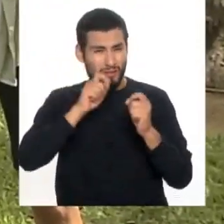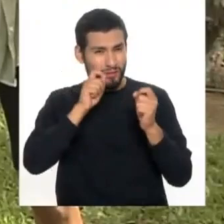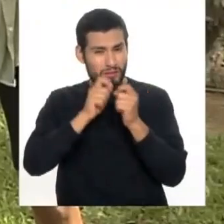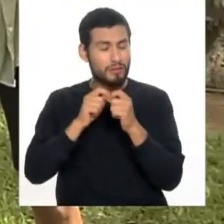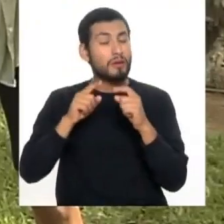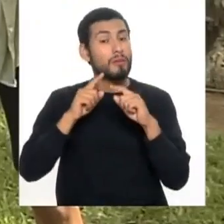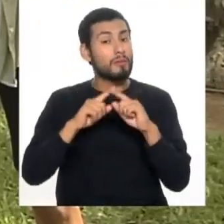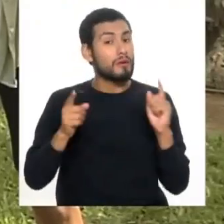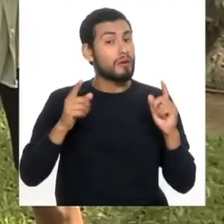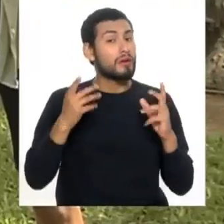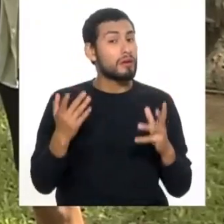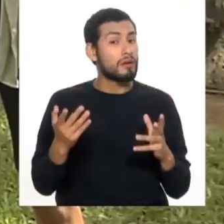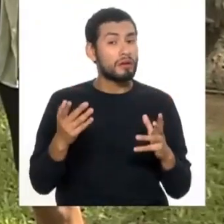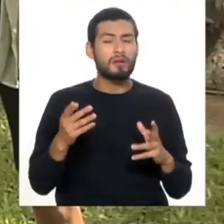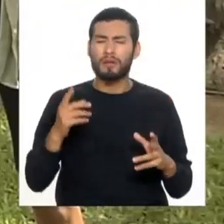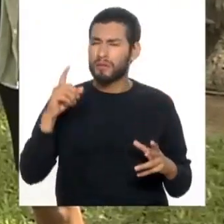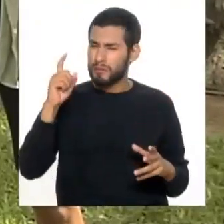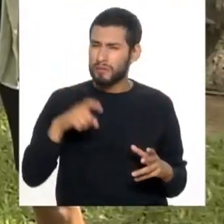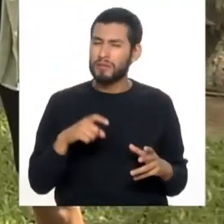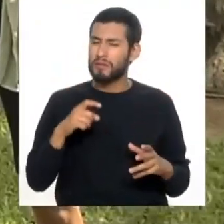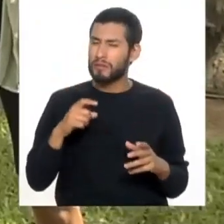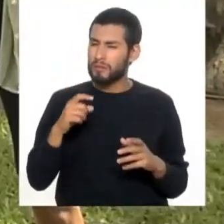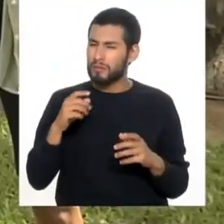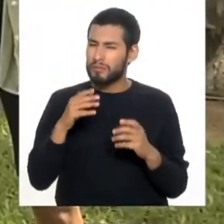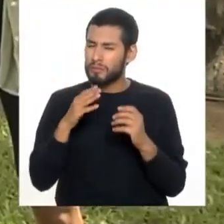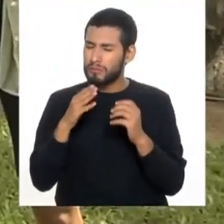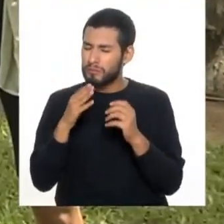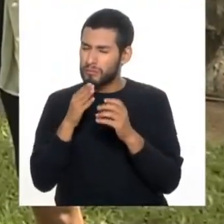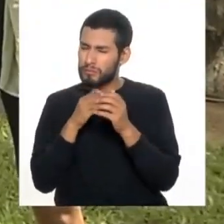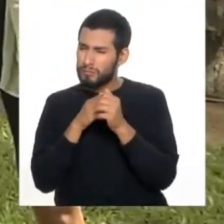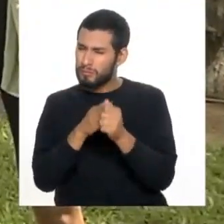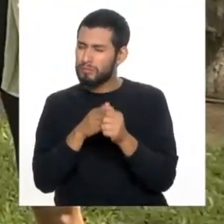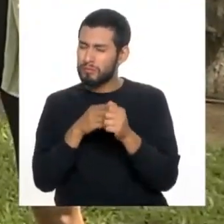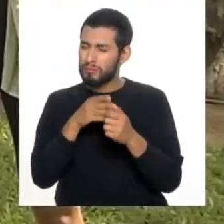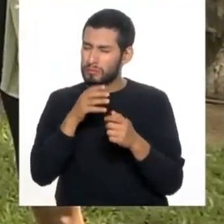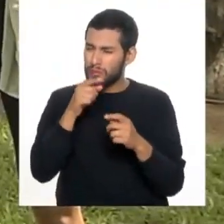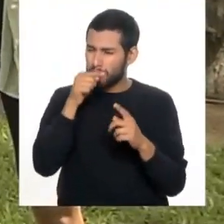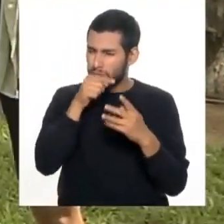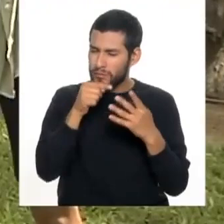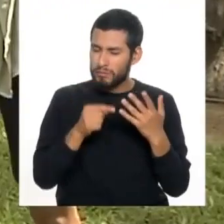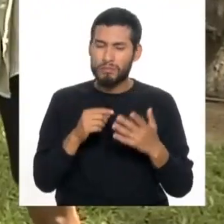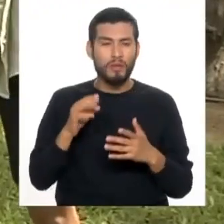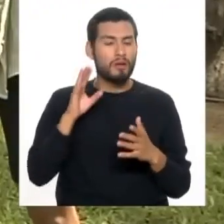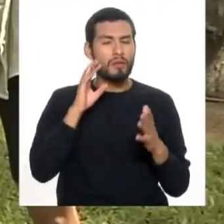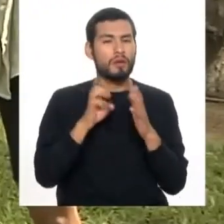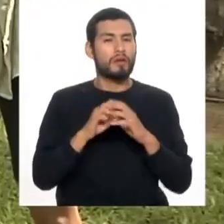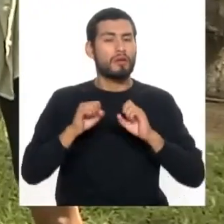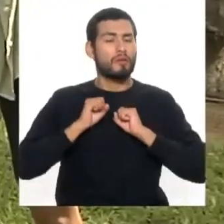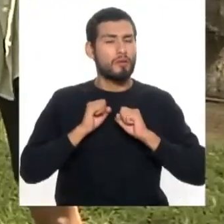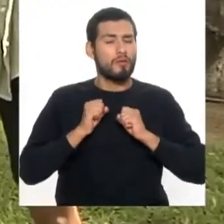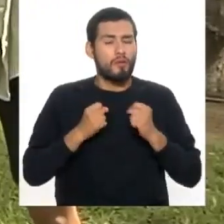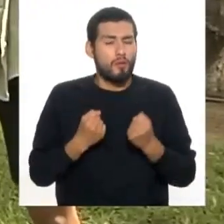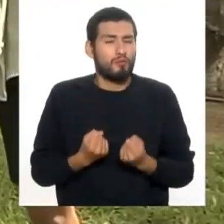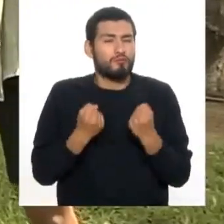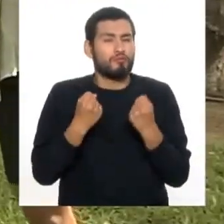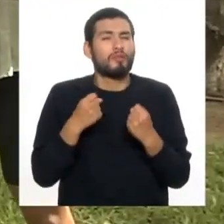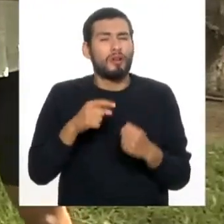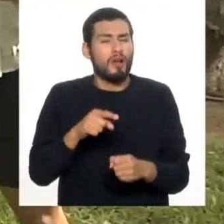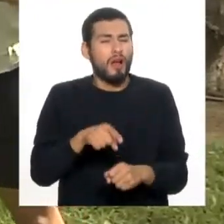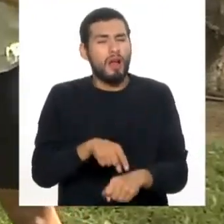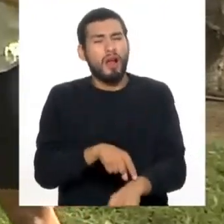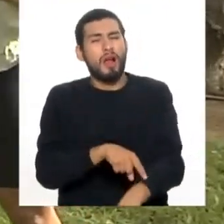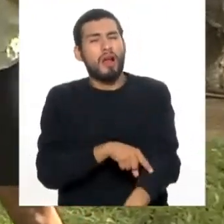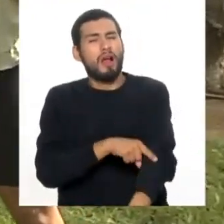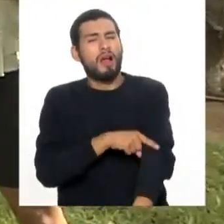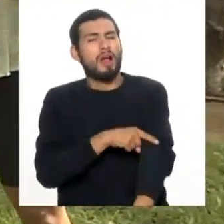pero sí hay que tomar ciertas indicaciones, como en el caso de los entrenamientos de potencia, que son entrenamientos largos, periodos